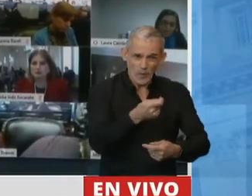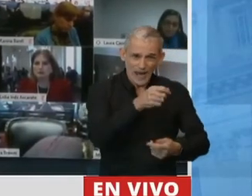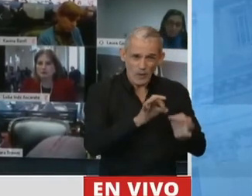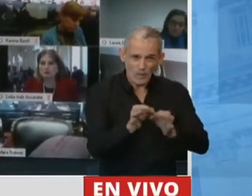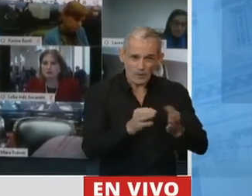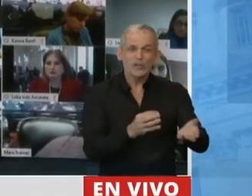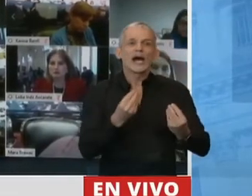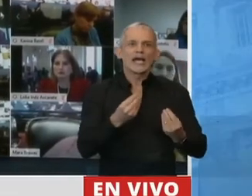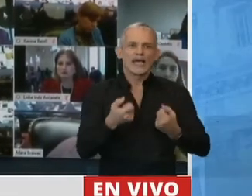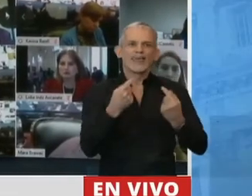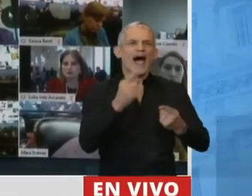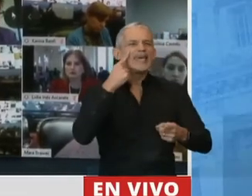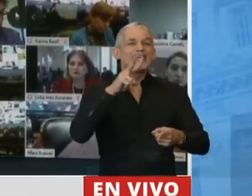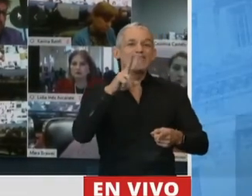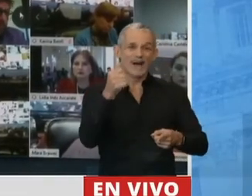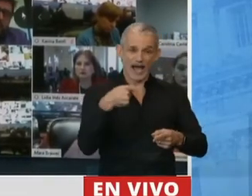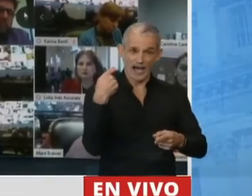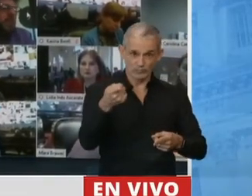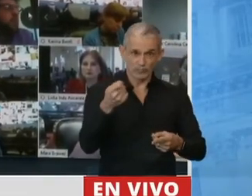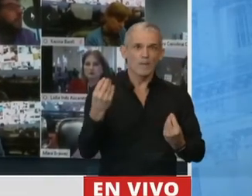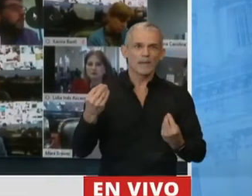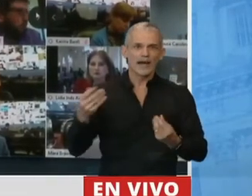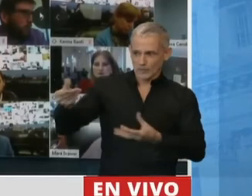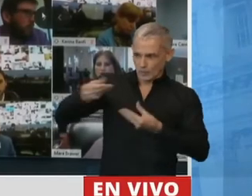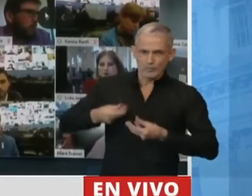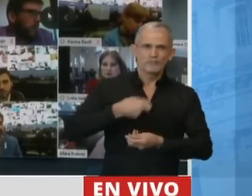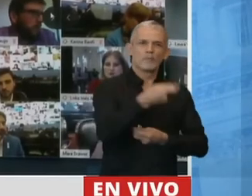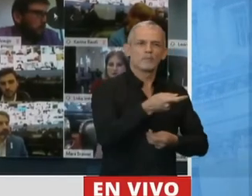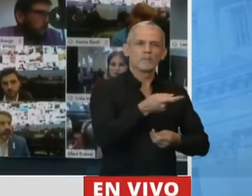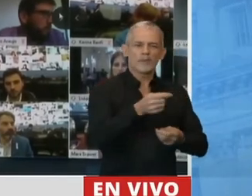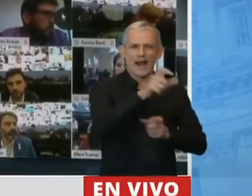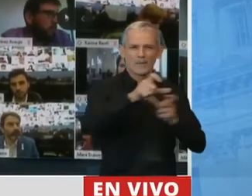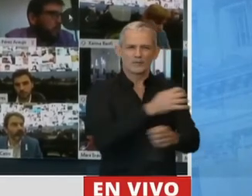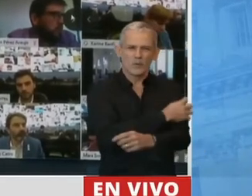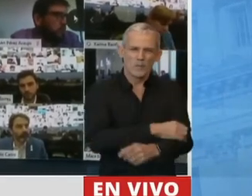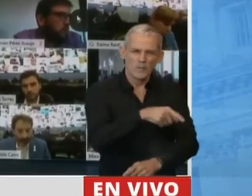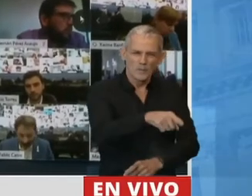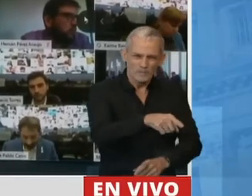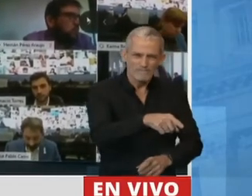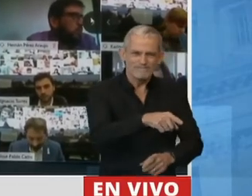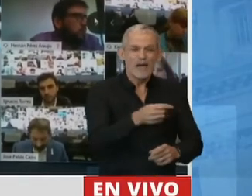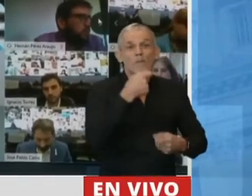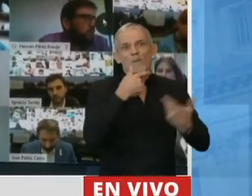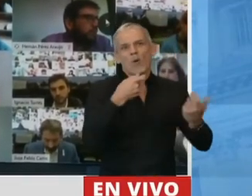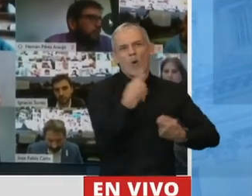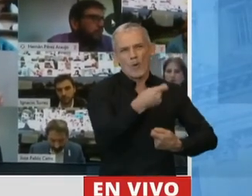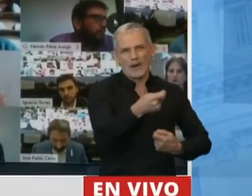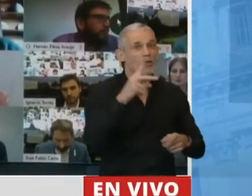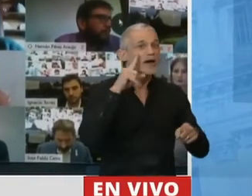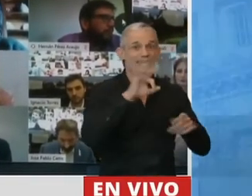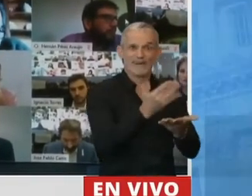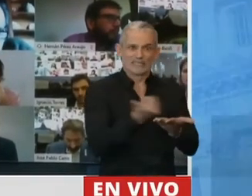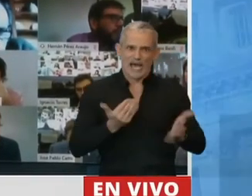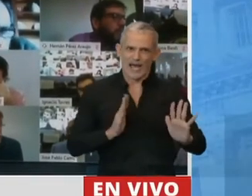que se ha devuelto el IVA para los sectores de menor recursos, como es el caso de los jubilados y que les